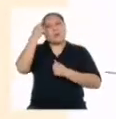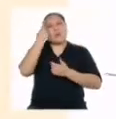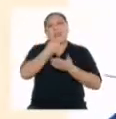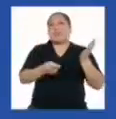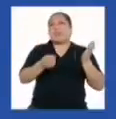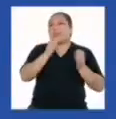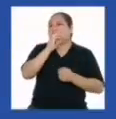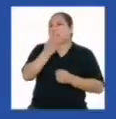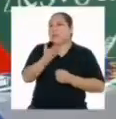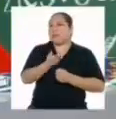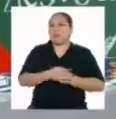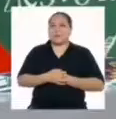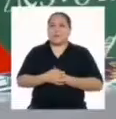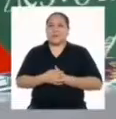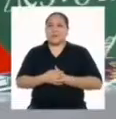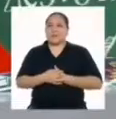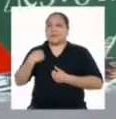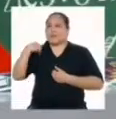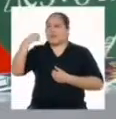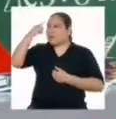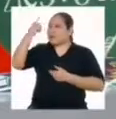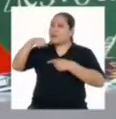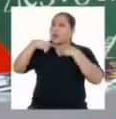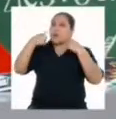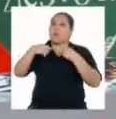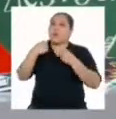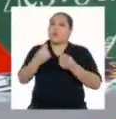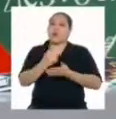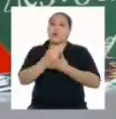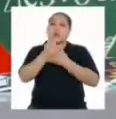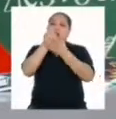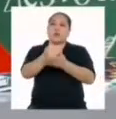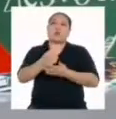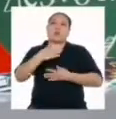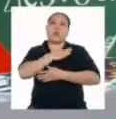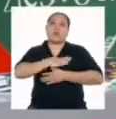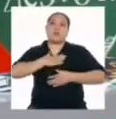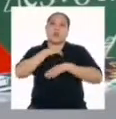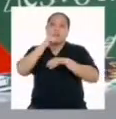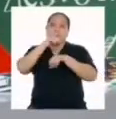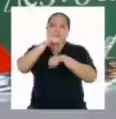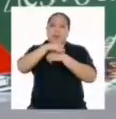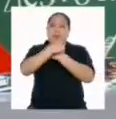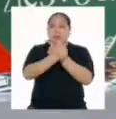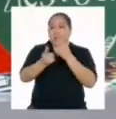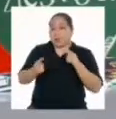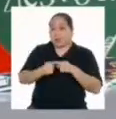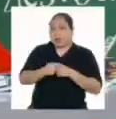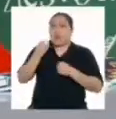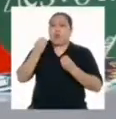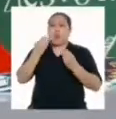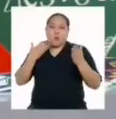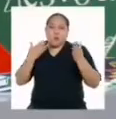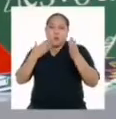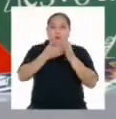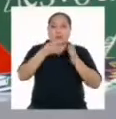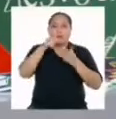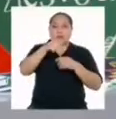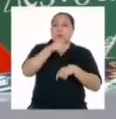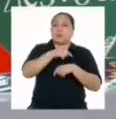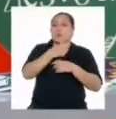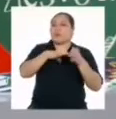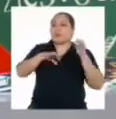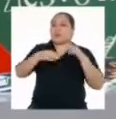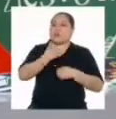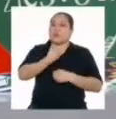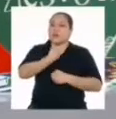tratará? Yo creo que nos va a contar los beneficios de disfrutar nuestro tiempo libre y el impacto que eso tiene para nosotras